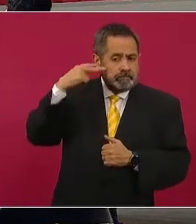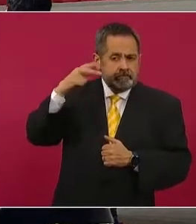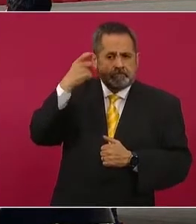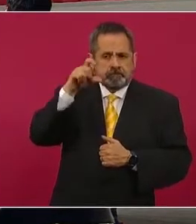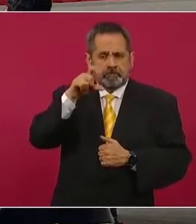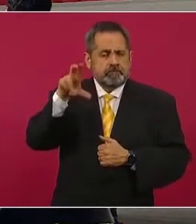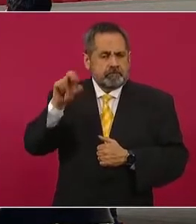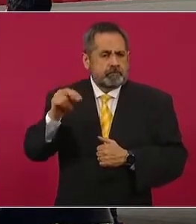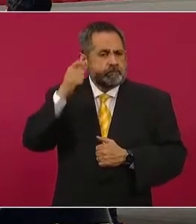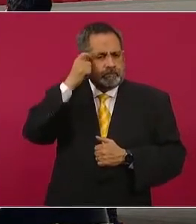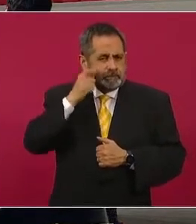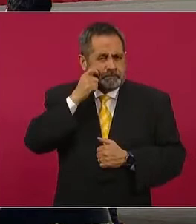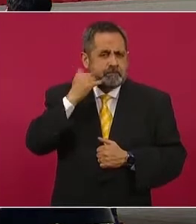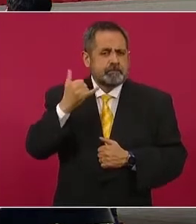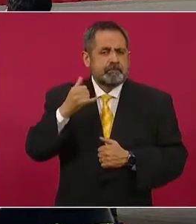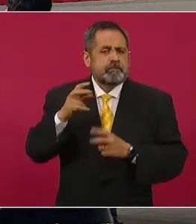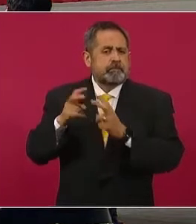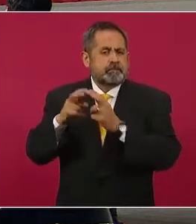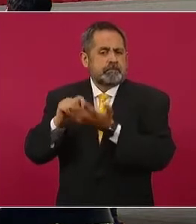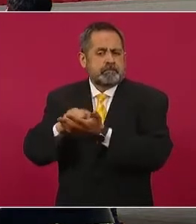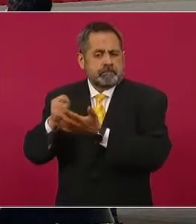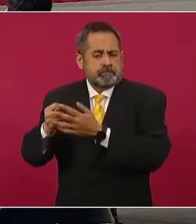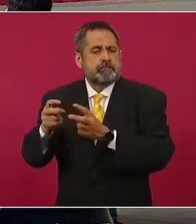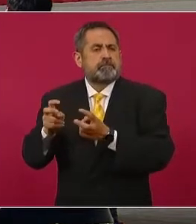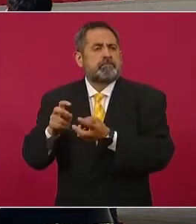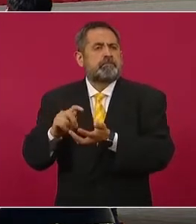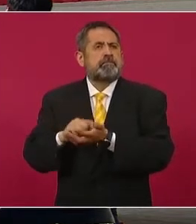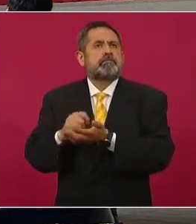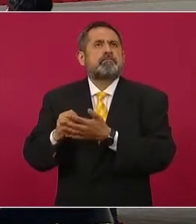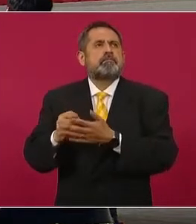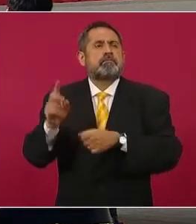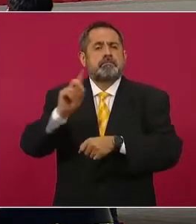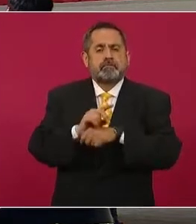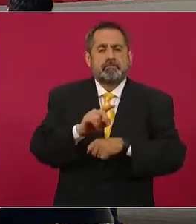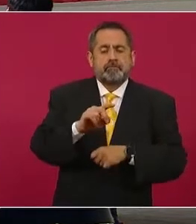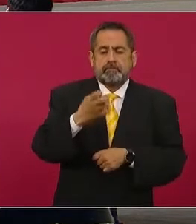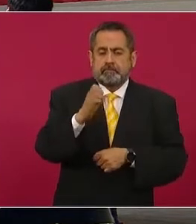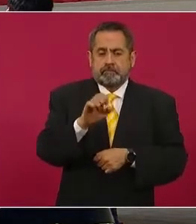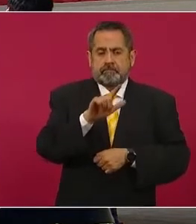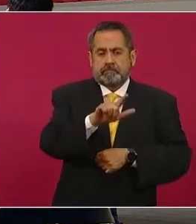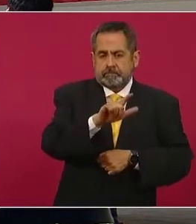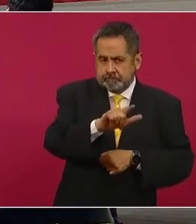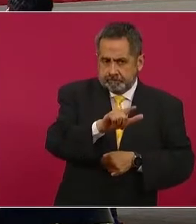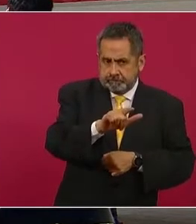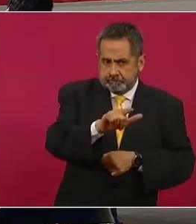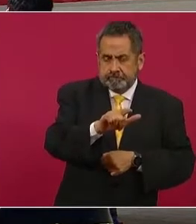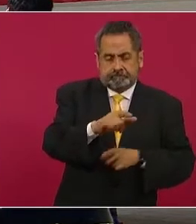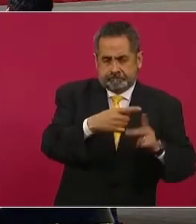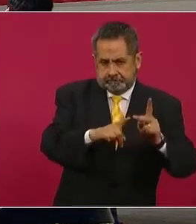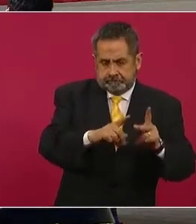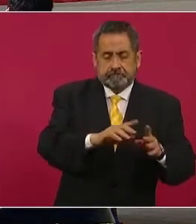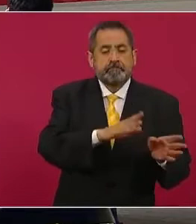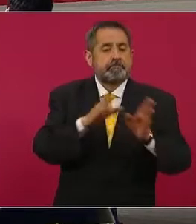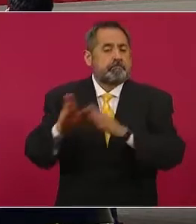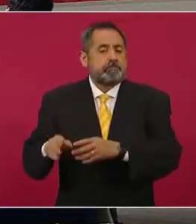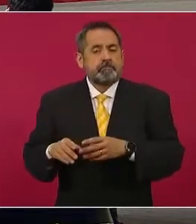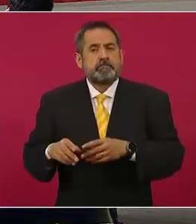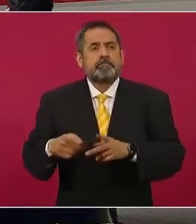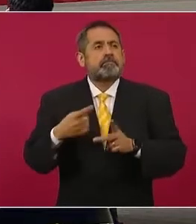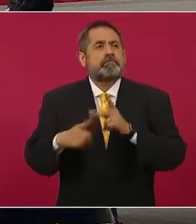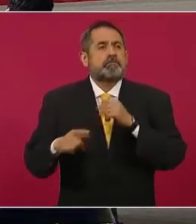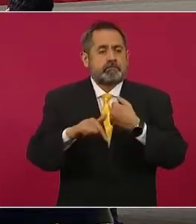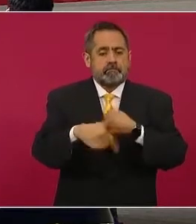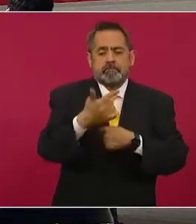Quintana Roo, Guerrero y Tamaulipas vacunará a partir del 17 de enero. Y los demás estados vacunarán del 12